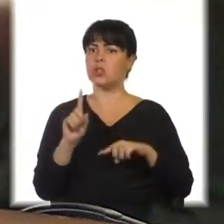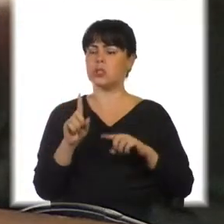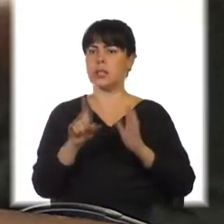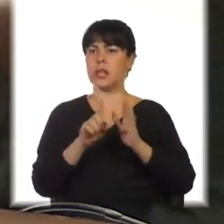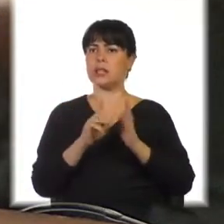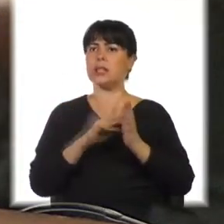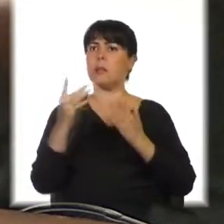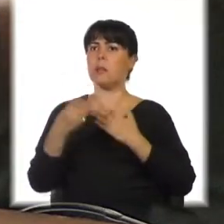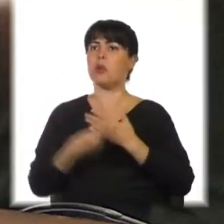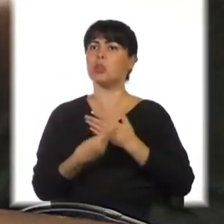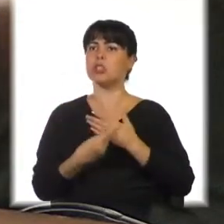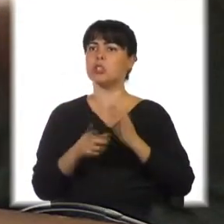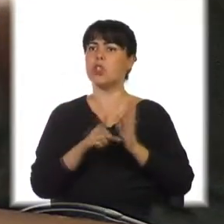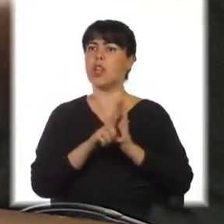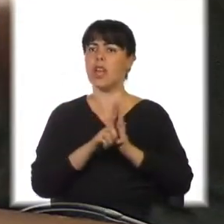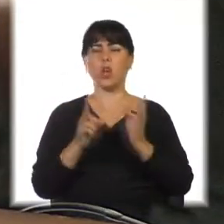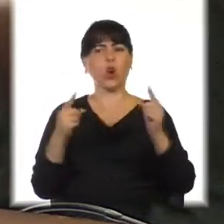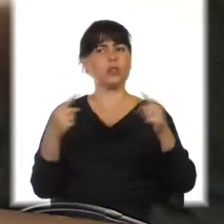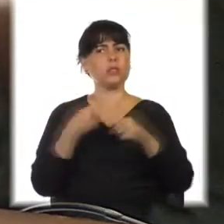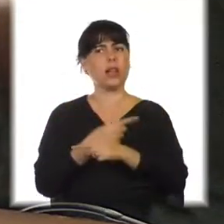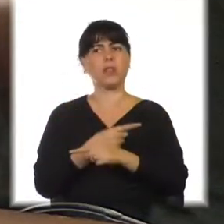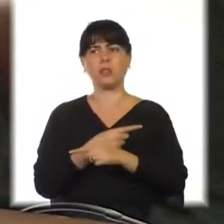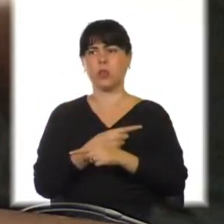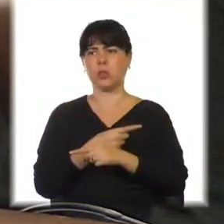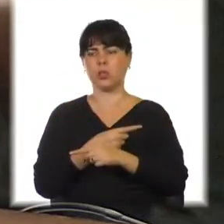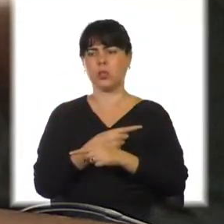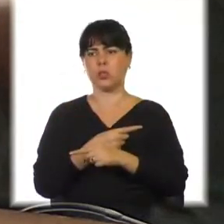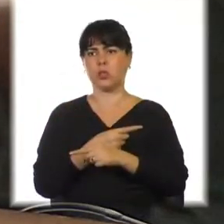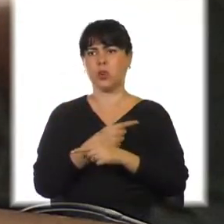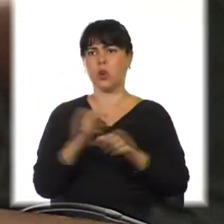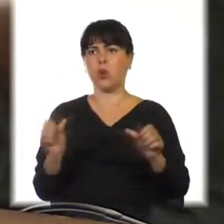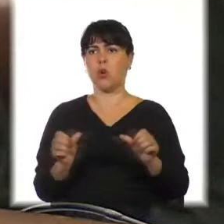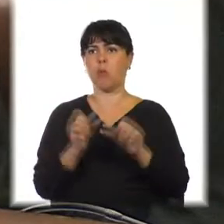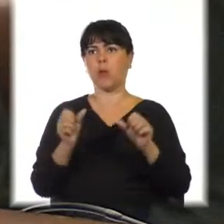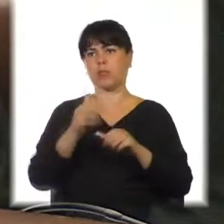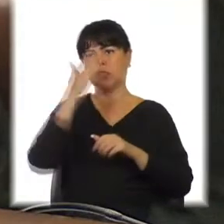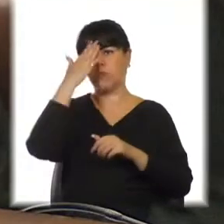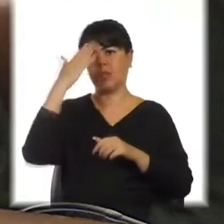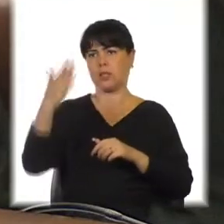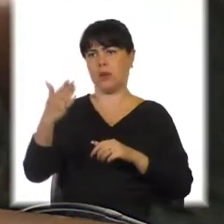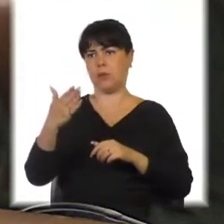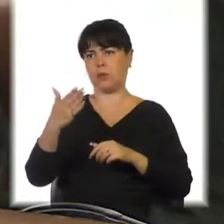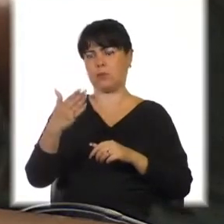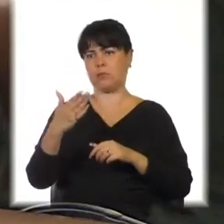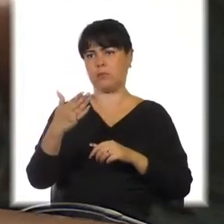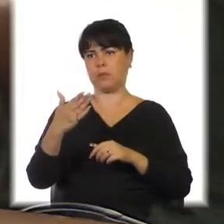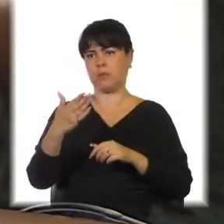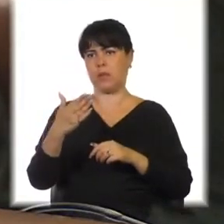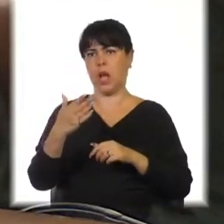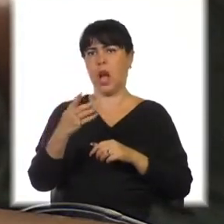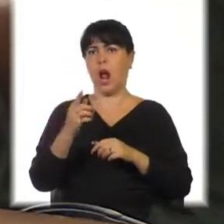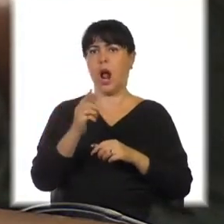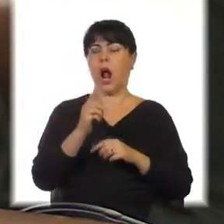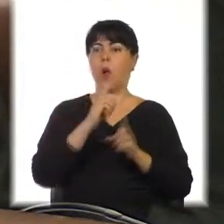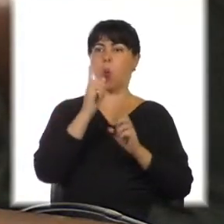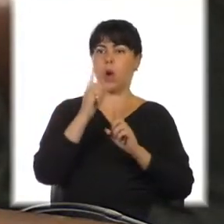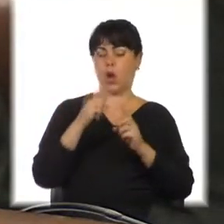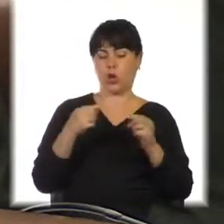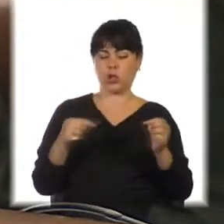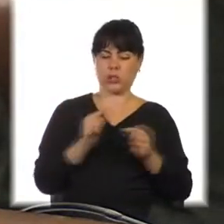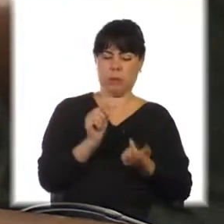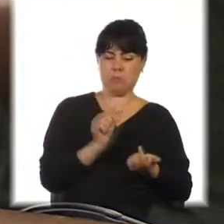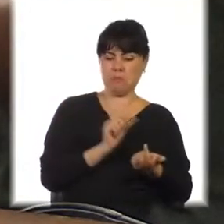contradictorio como muchas cosas que hace la fuerza política que está en el gobierno. Menores para algunas cosas sí,